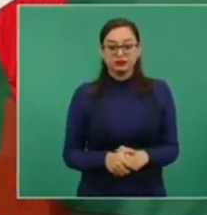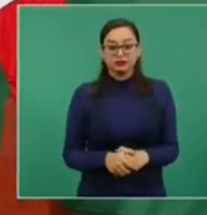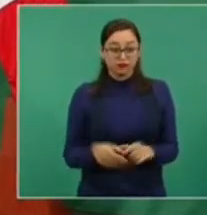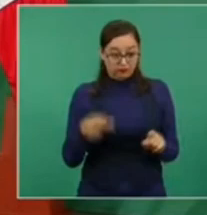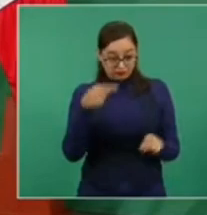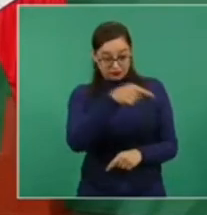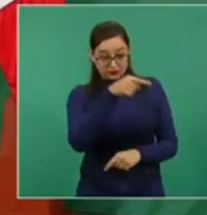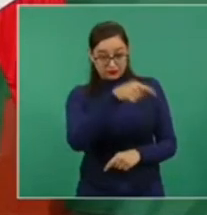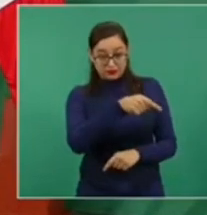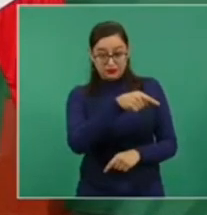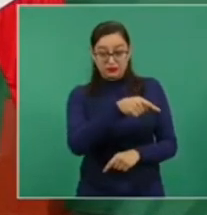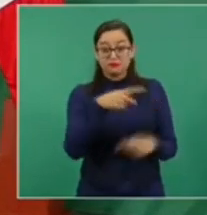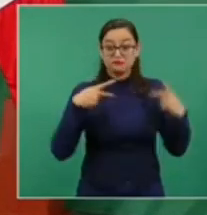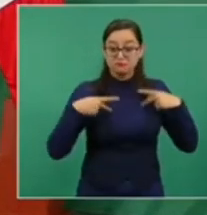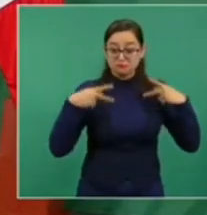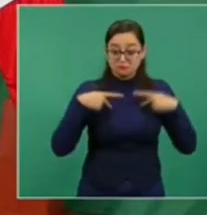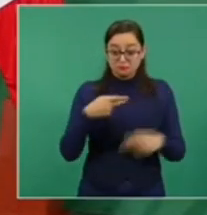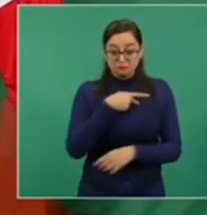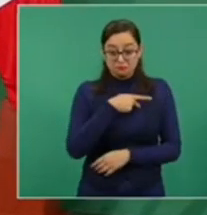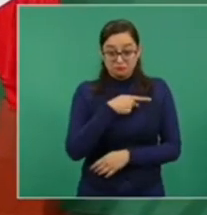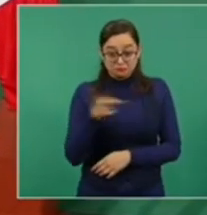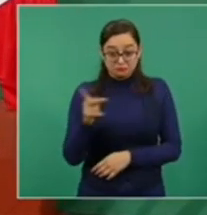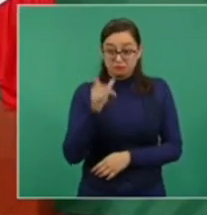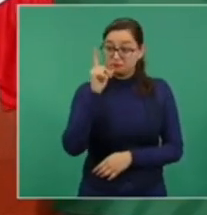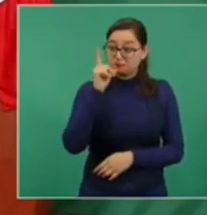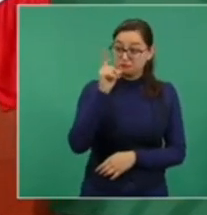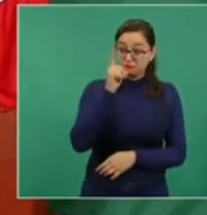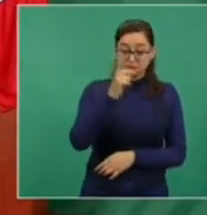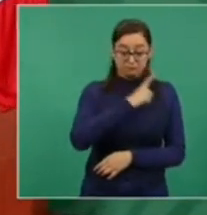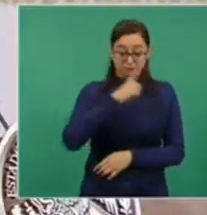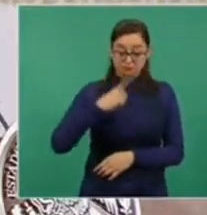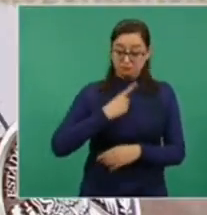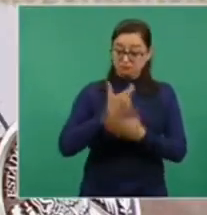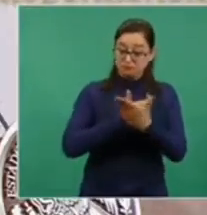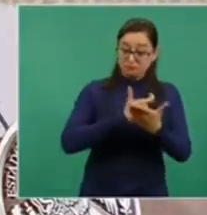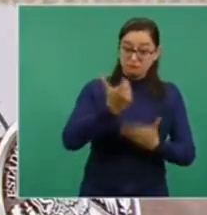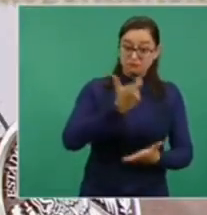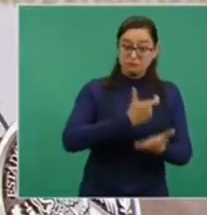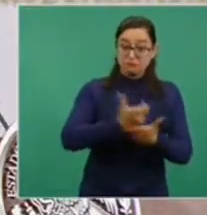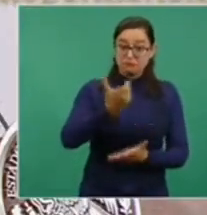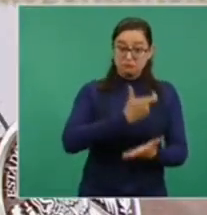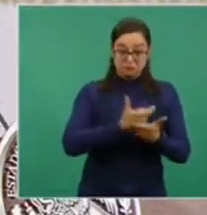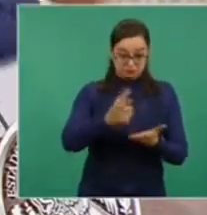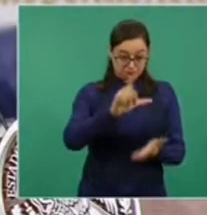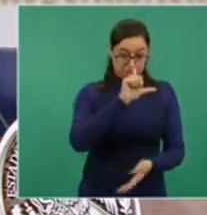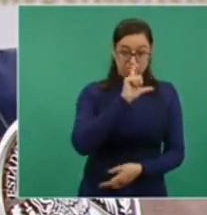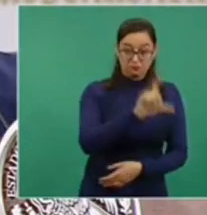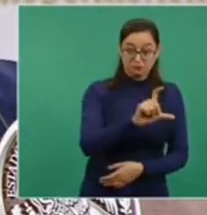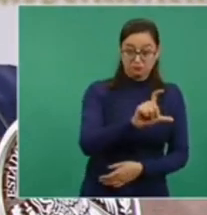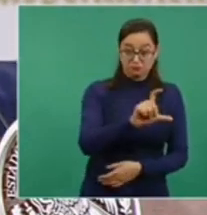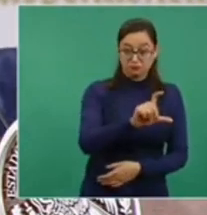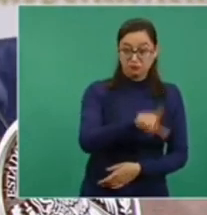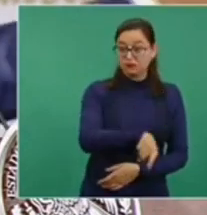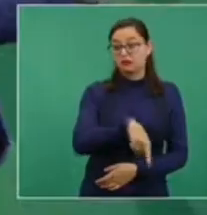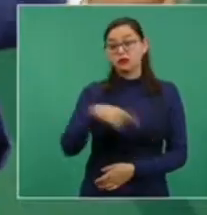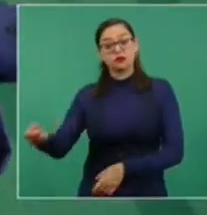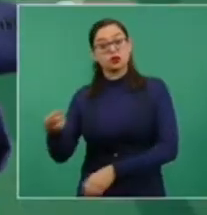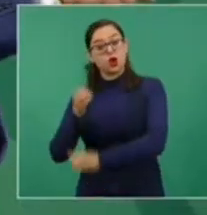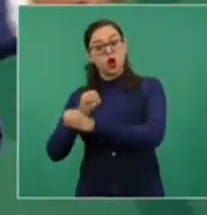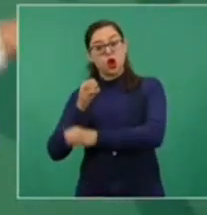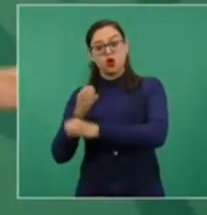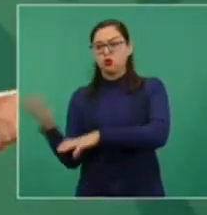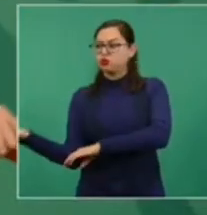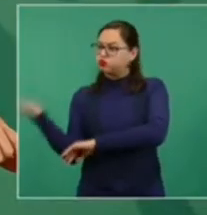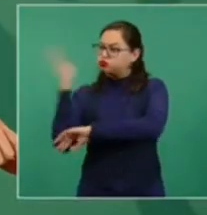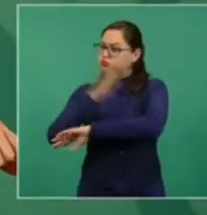ese abarrotero es mayor que la que se cobra al